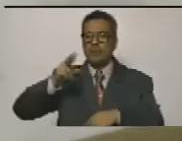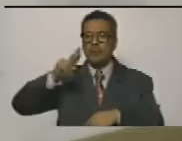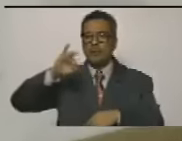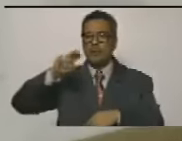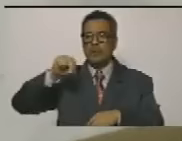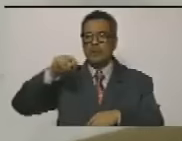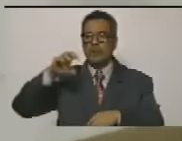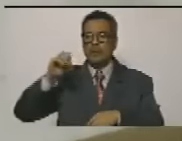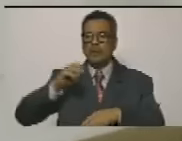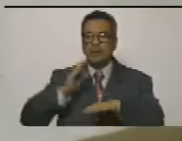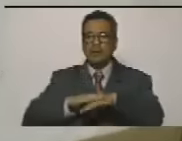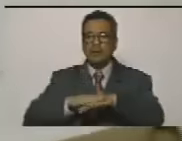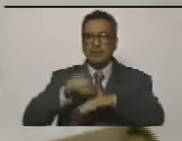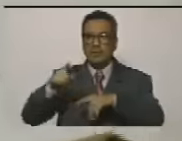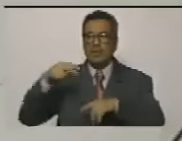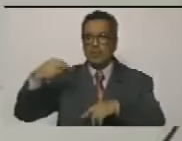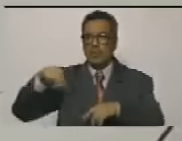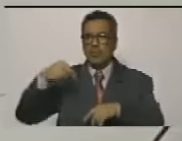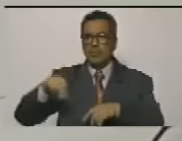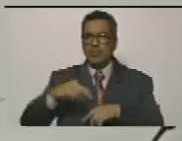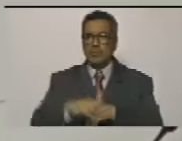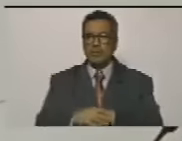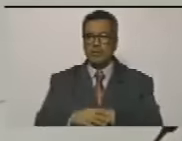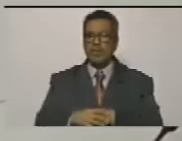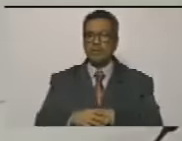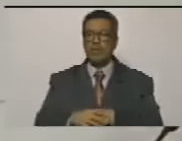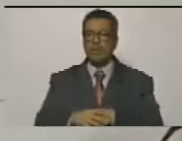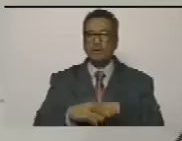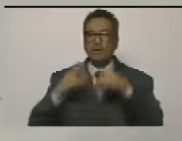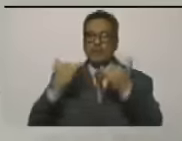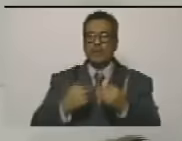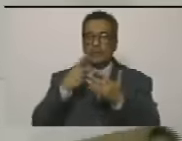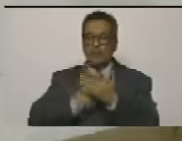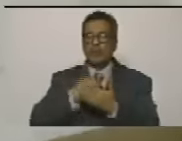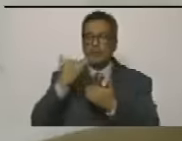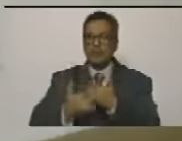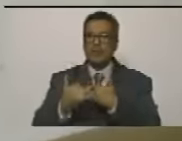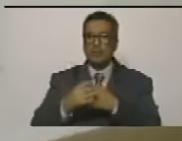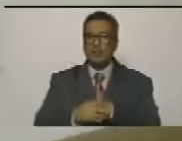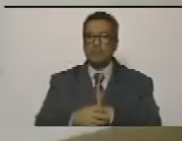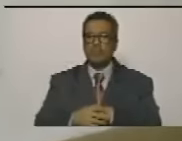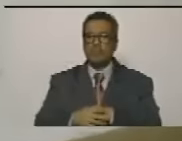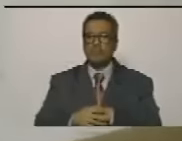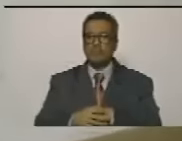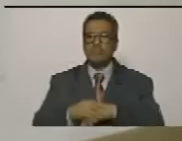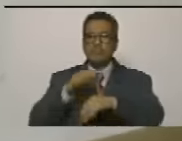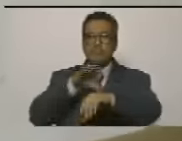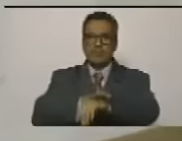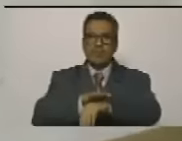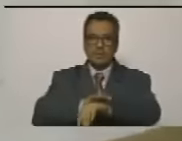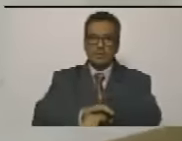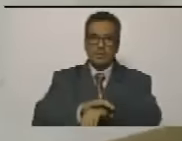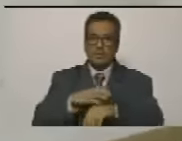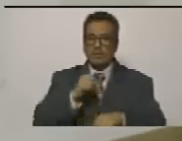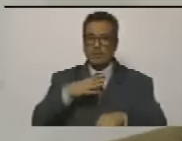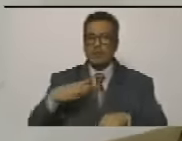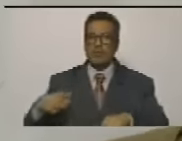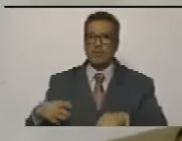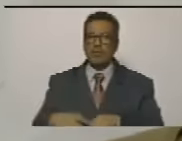porque eso iba a ocurrir en el mes de noviembre ya estaba el plan brazalete blanco lo llamaron así